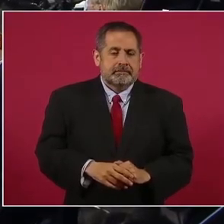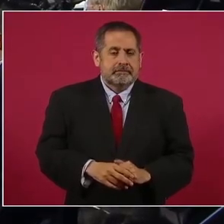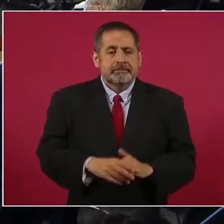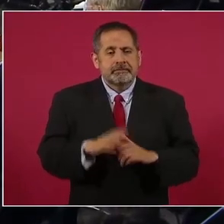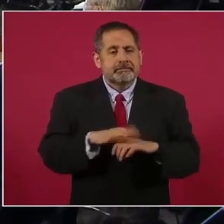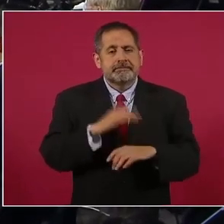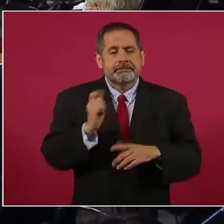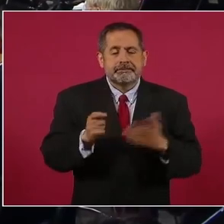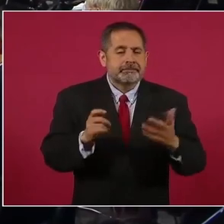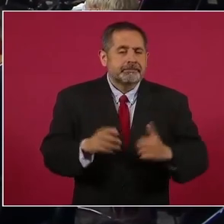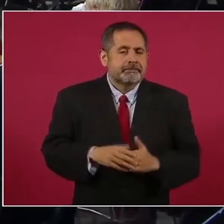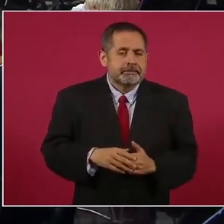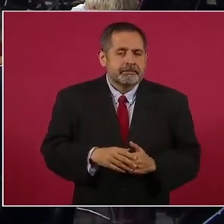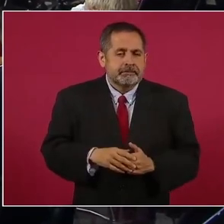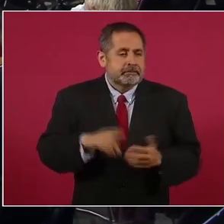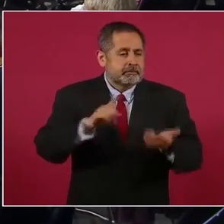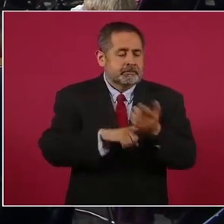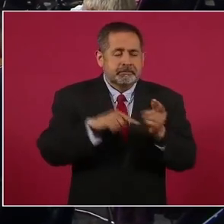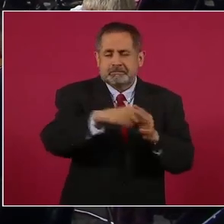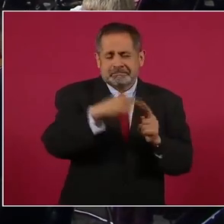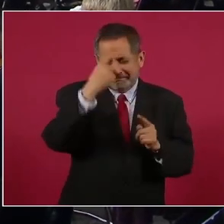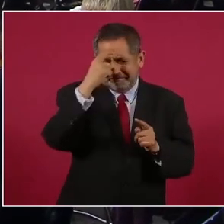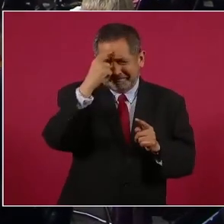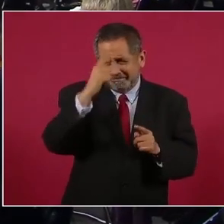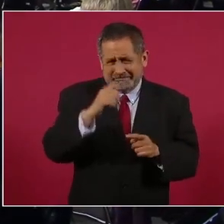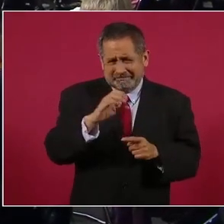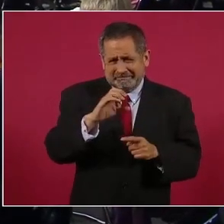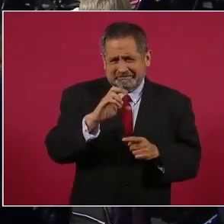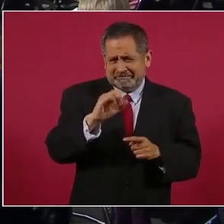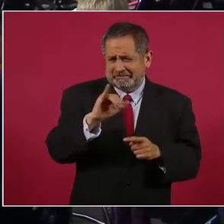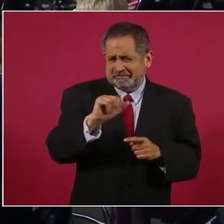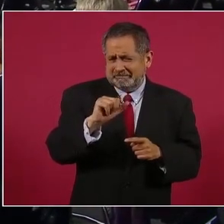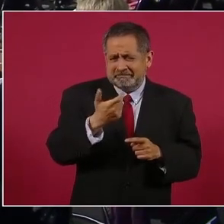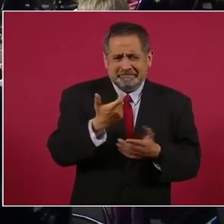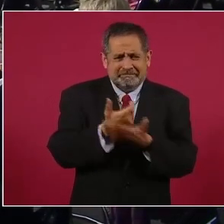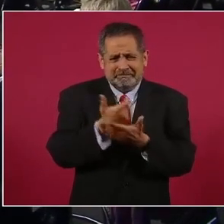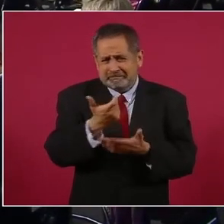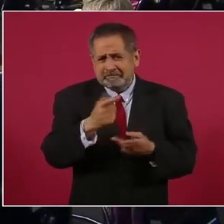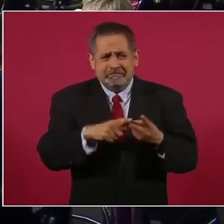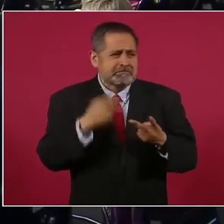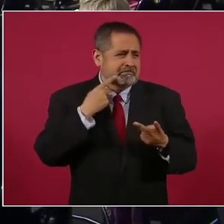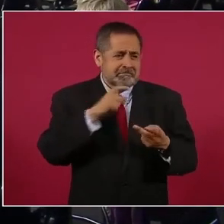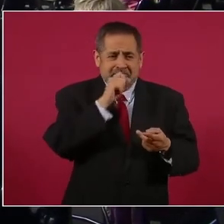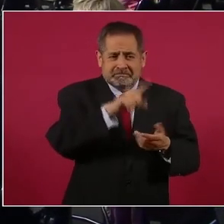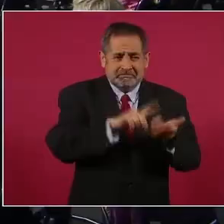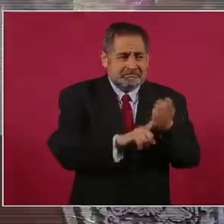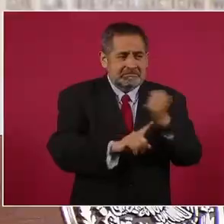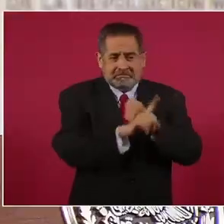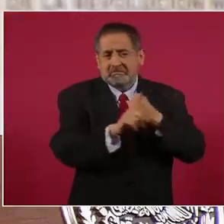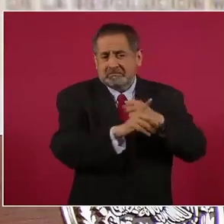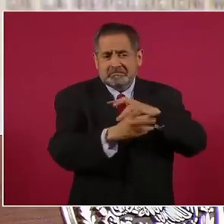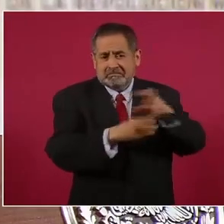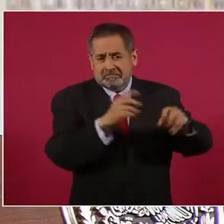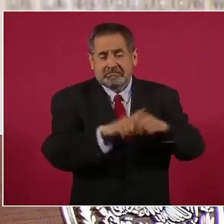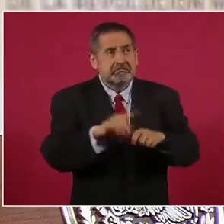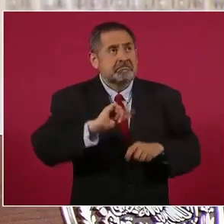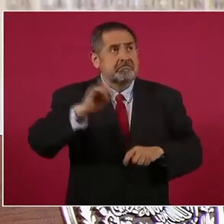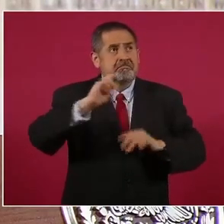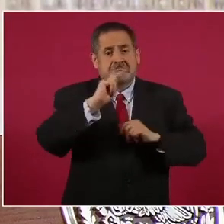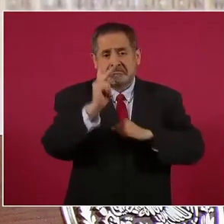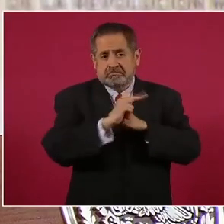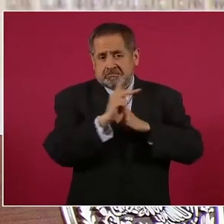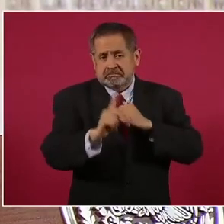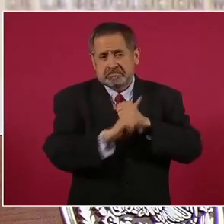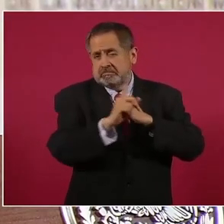por sus crisis económicas, políticas, que también padecen las grandes potencias